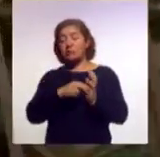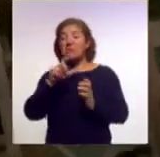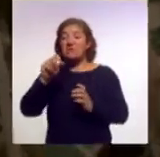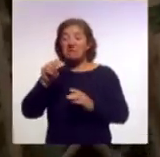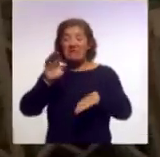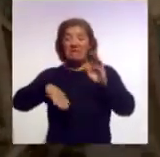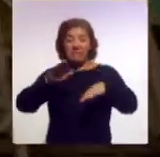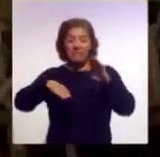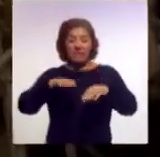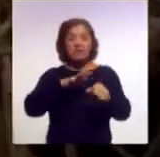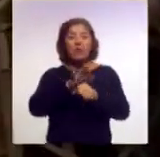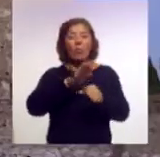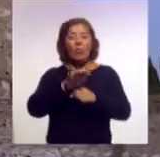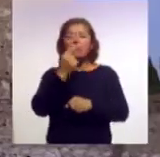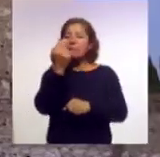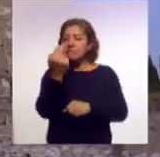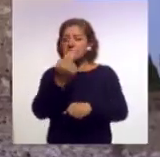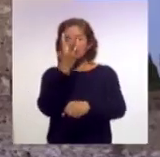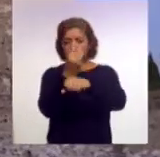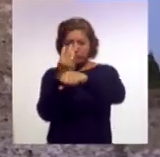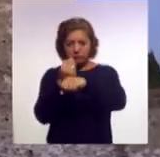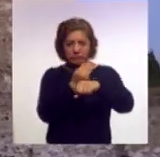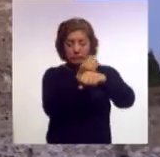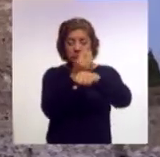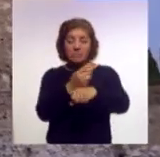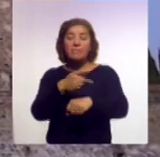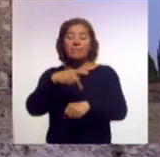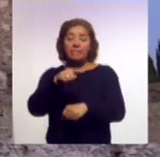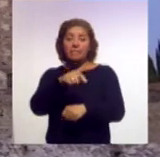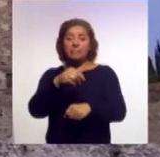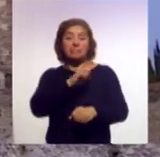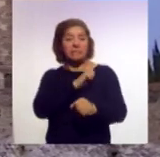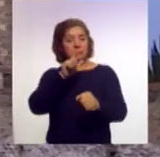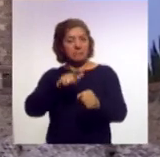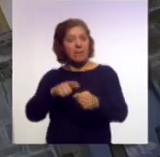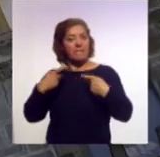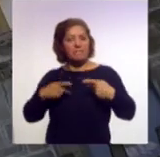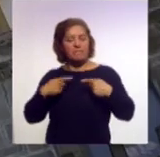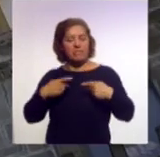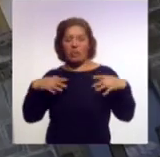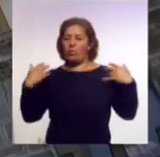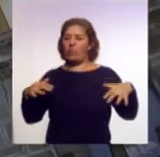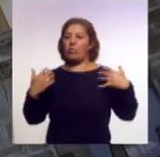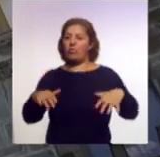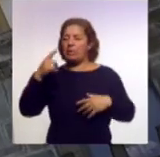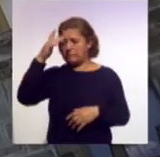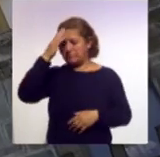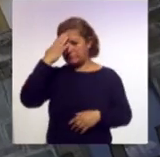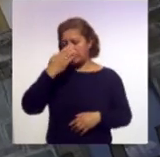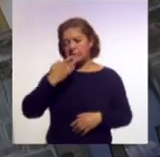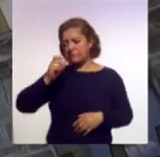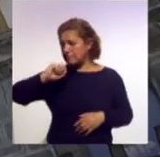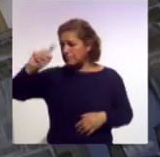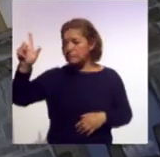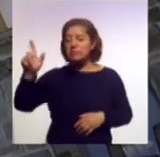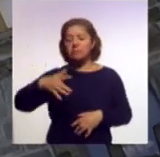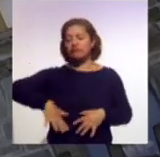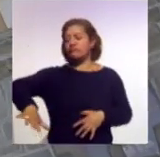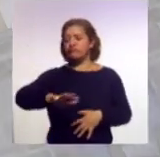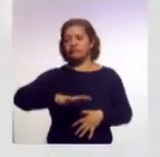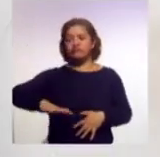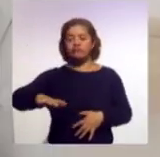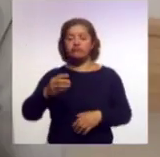intervención que se requiera, incluso se contempla la intervención de especialistas estructuristas e ingeniería de suelo, agregó el